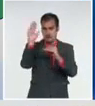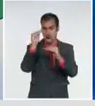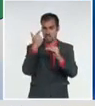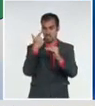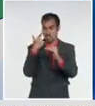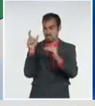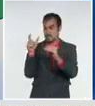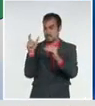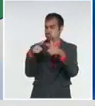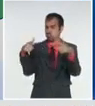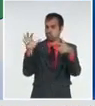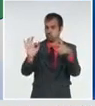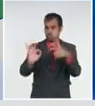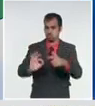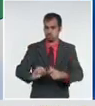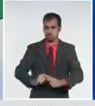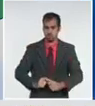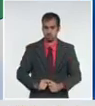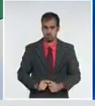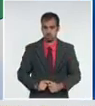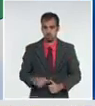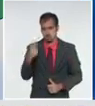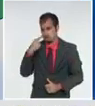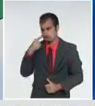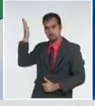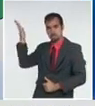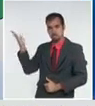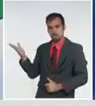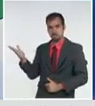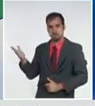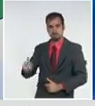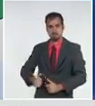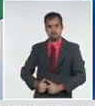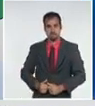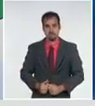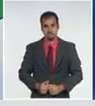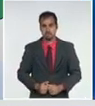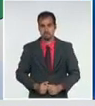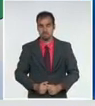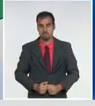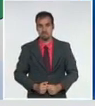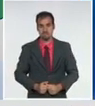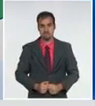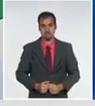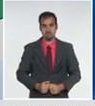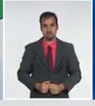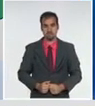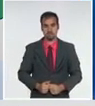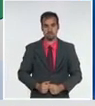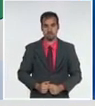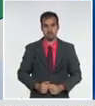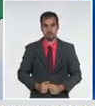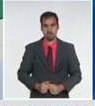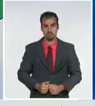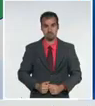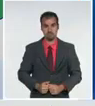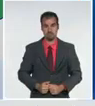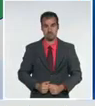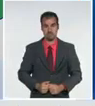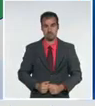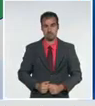más años de edad. Ahí lo tienen, 145. Grupo de extremado riesgo,